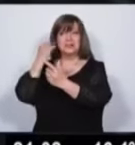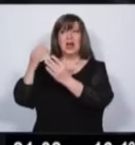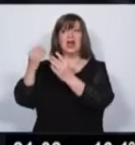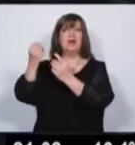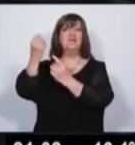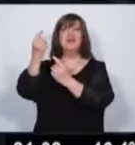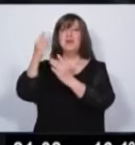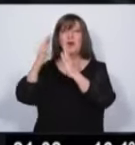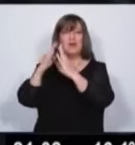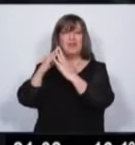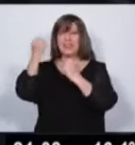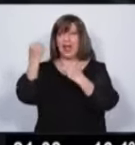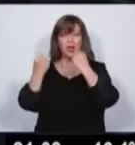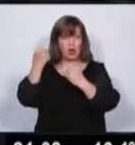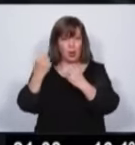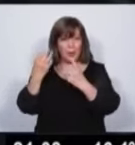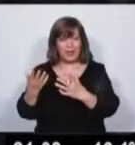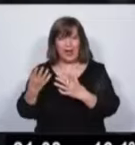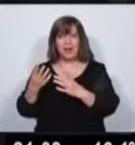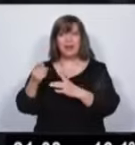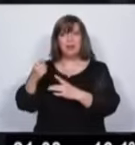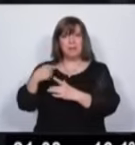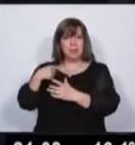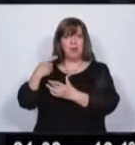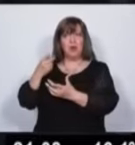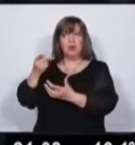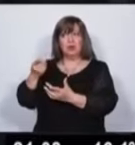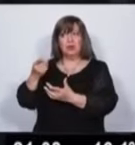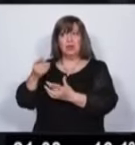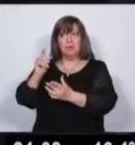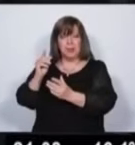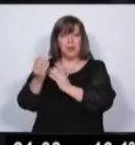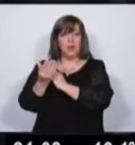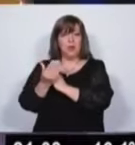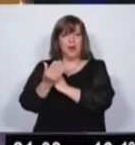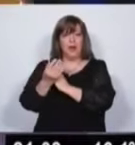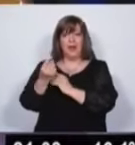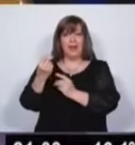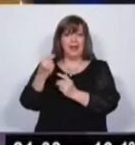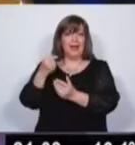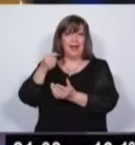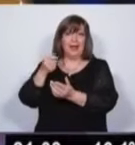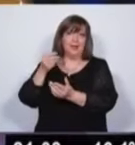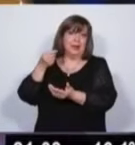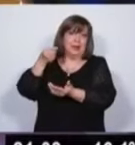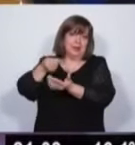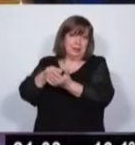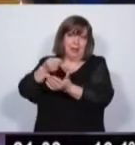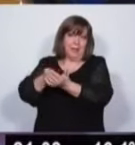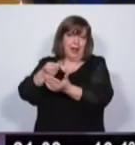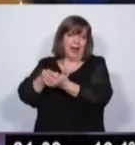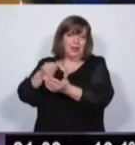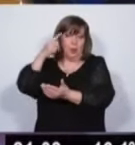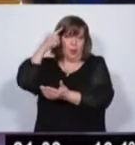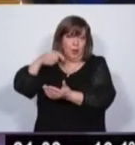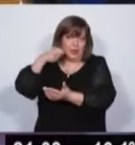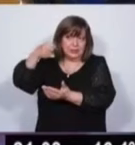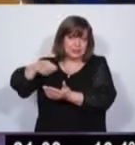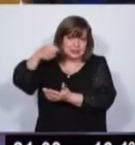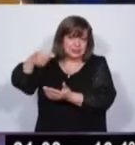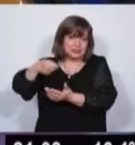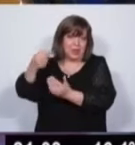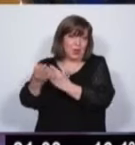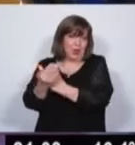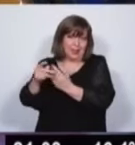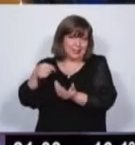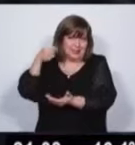económicas logramos que el inquilino vaya pagando y se haga propietario. Gracias, candidato. Tiene unos segundos. Sí,